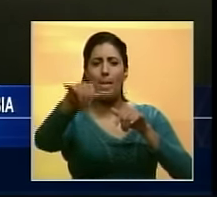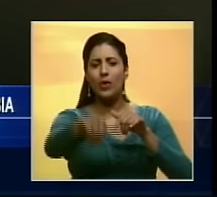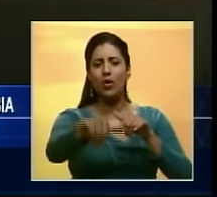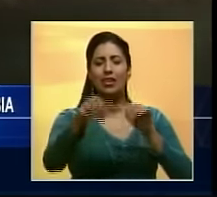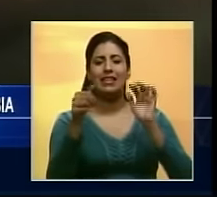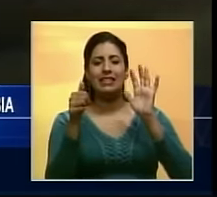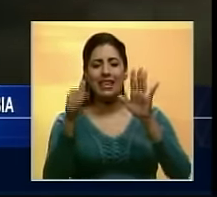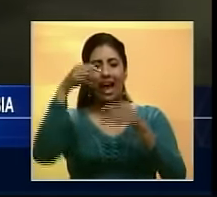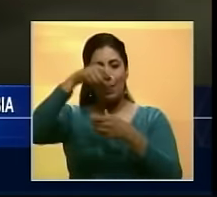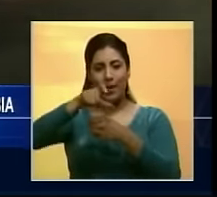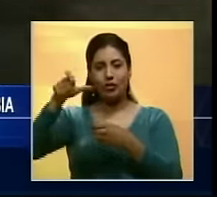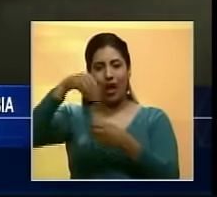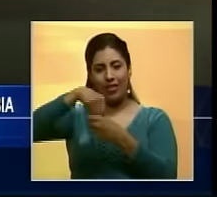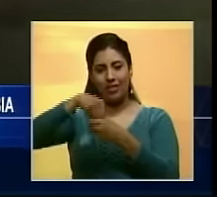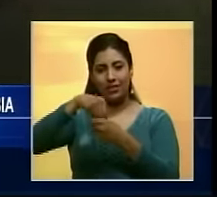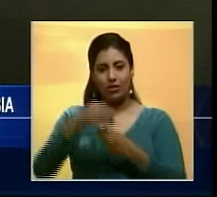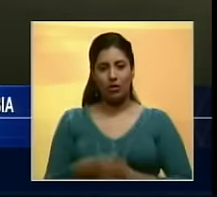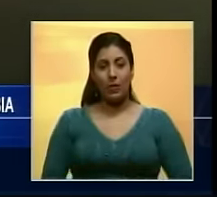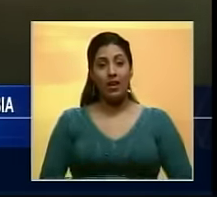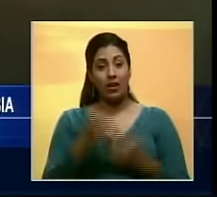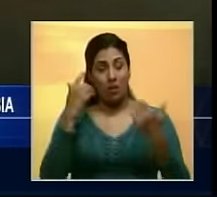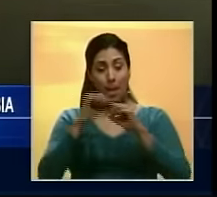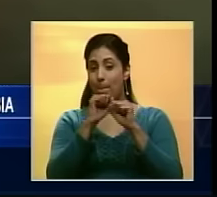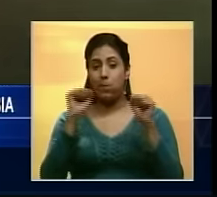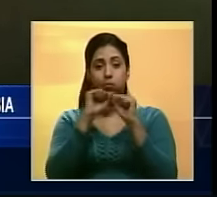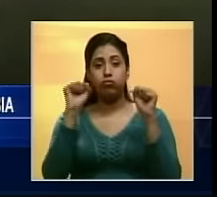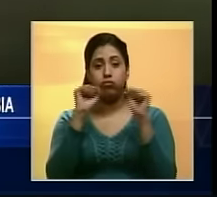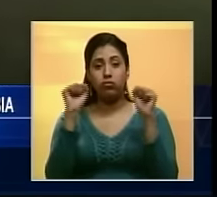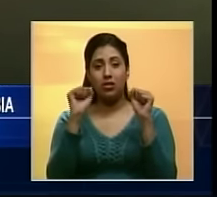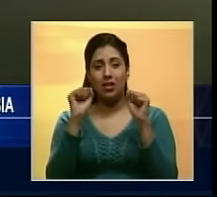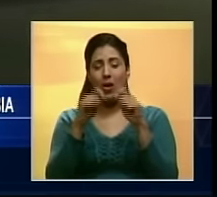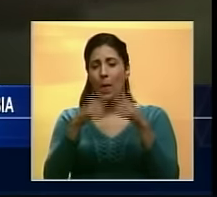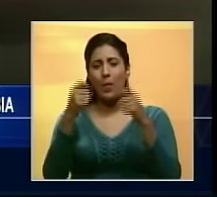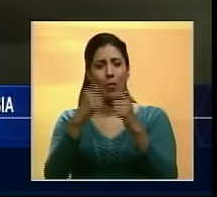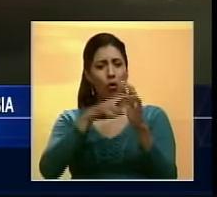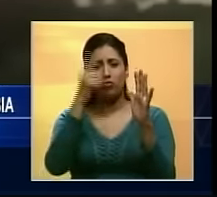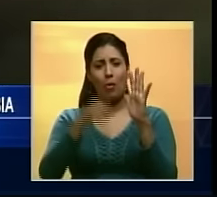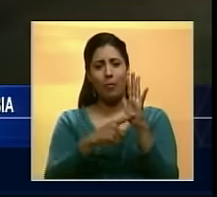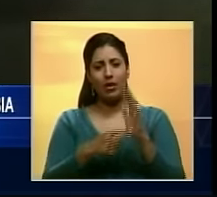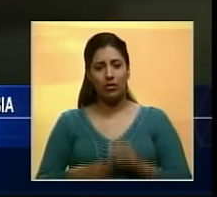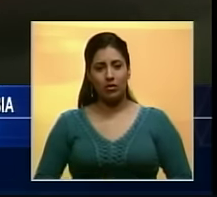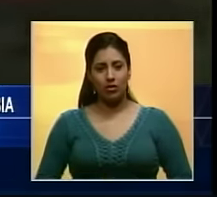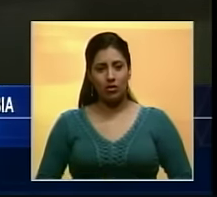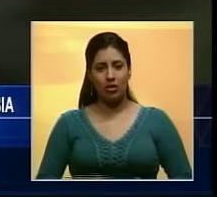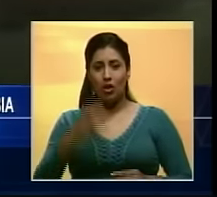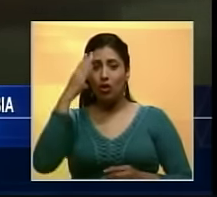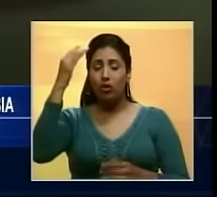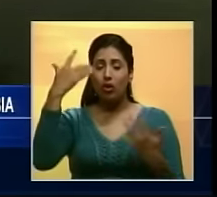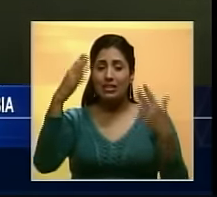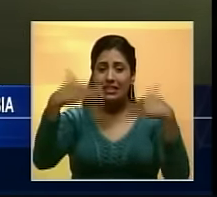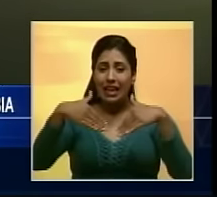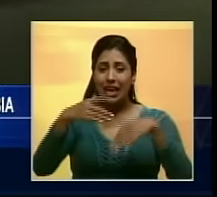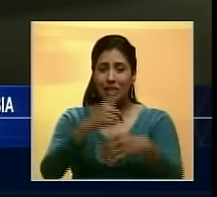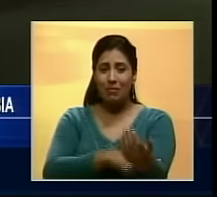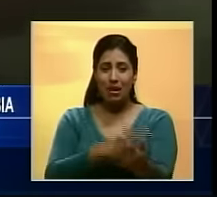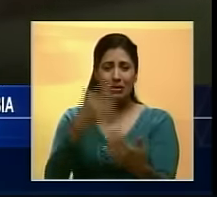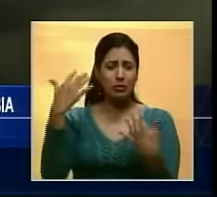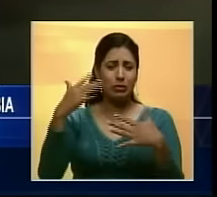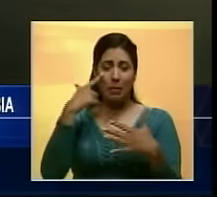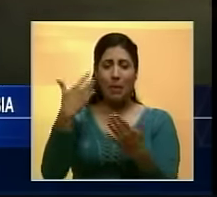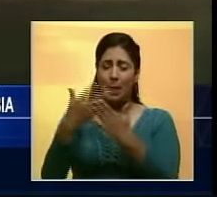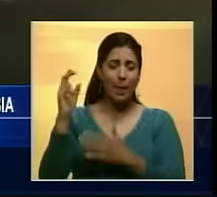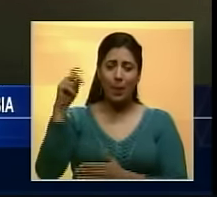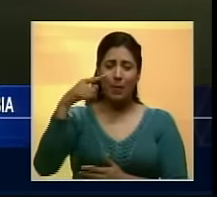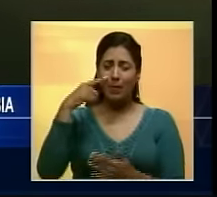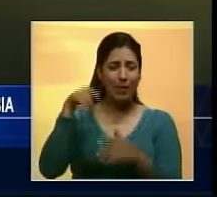con seis ocupantes a bordo. La caída explota y se destruye totalmente. Dios, se cayó, mano. Vamos para allá, vamos para allá.